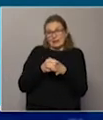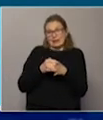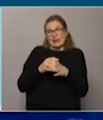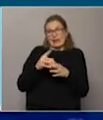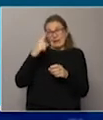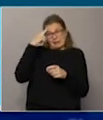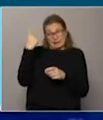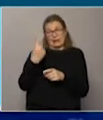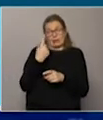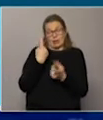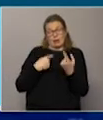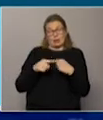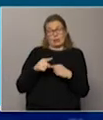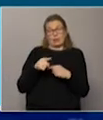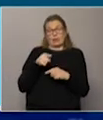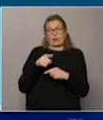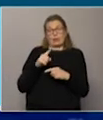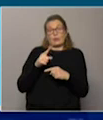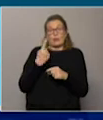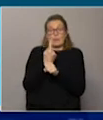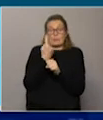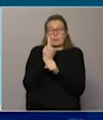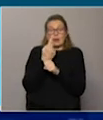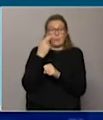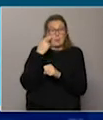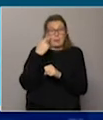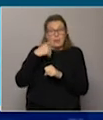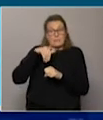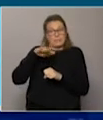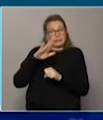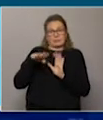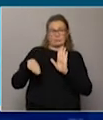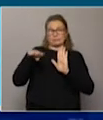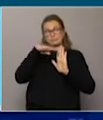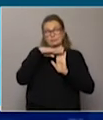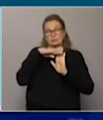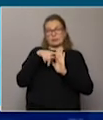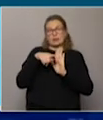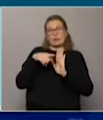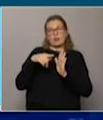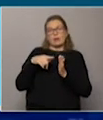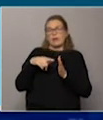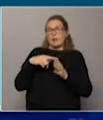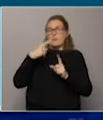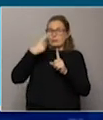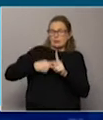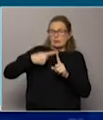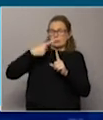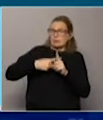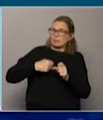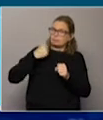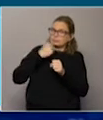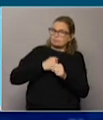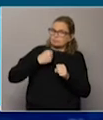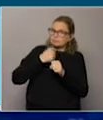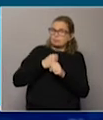internacional. Entonces, ese era como el principal problema que tenían en agenda y al que han dedicado básicamente todos estos meses, porque